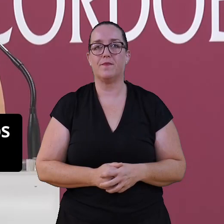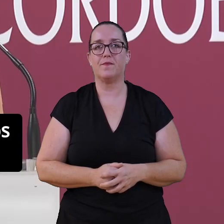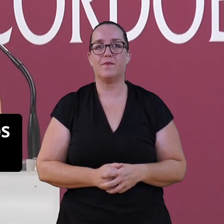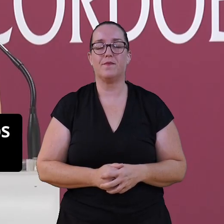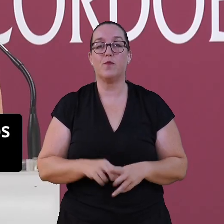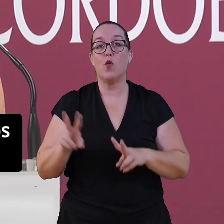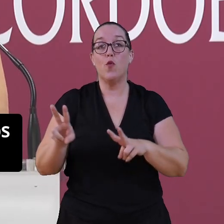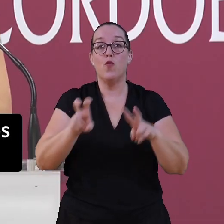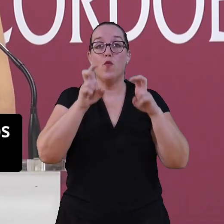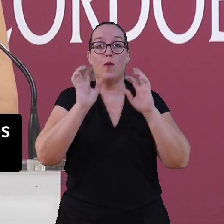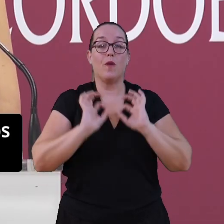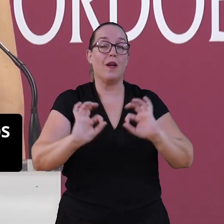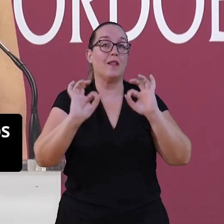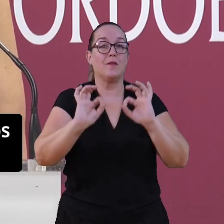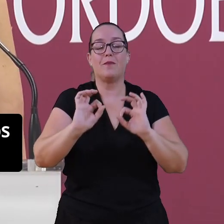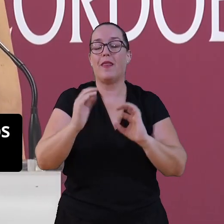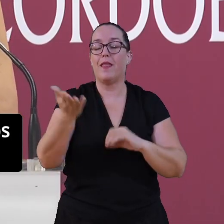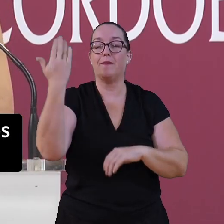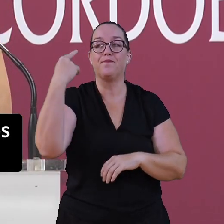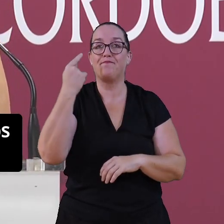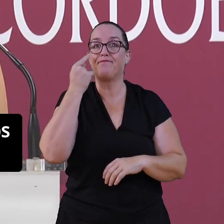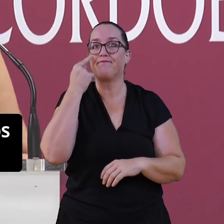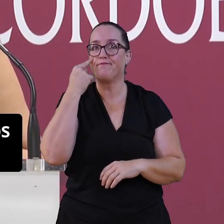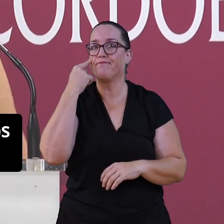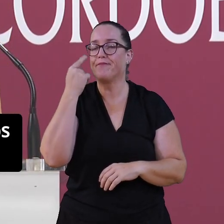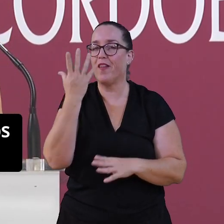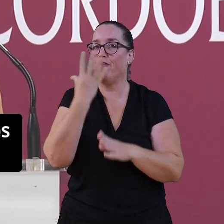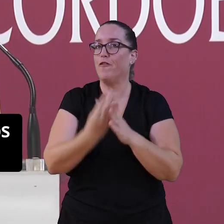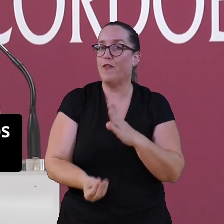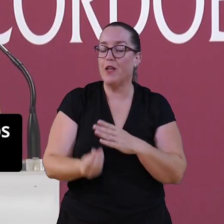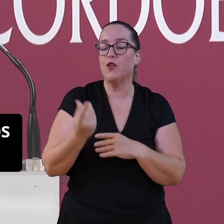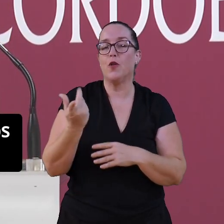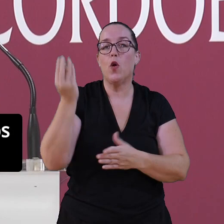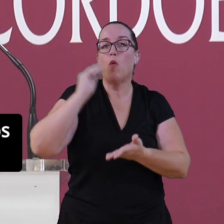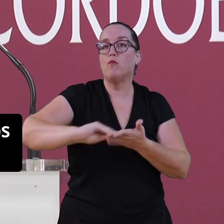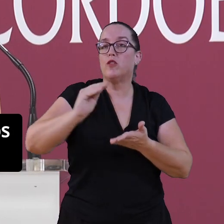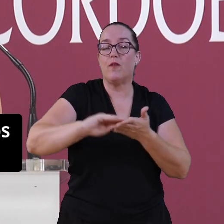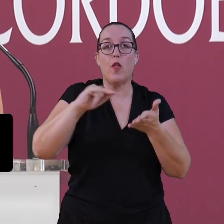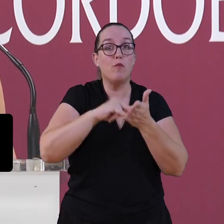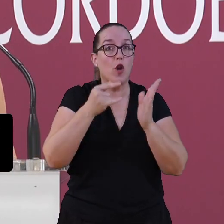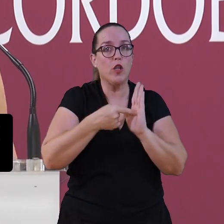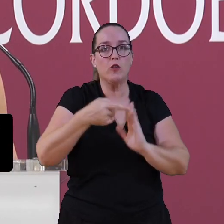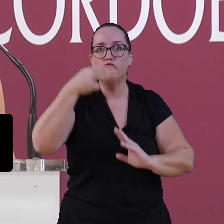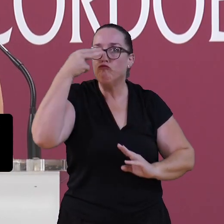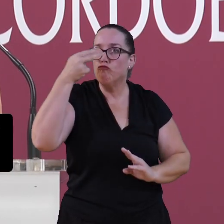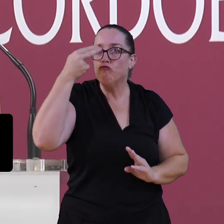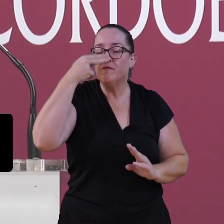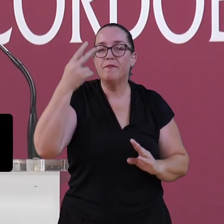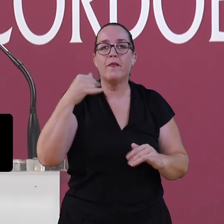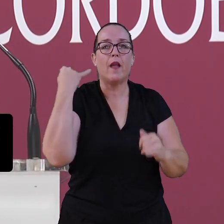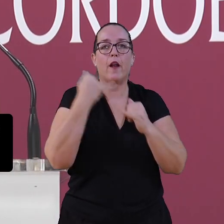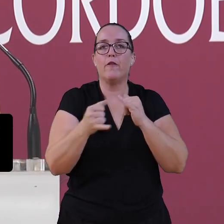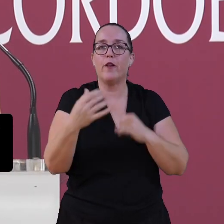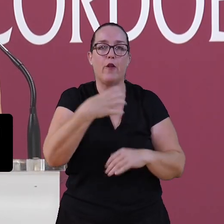Como novedad, una cosa que nos habíamos dado cuenta los últimos años es que a veces proyectos muy buenos se quedaban fuera